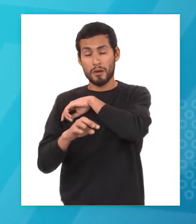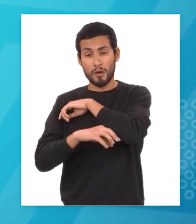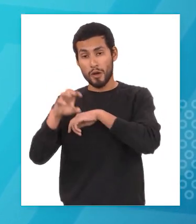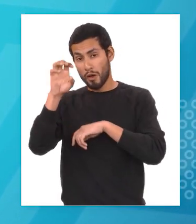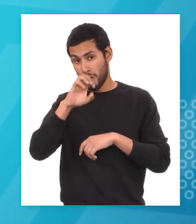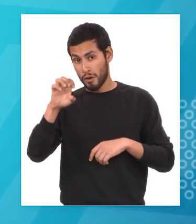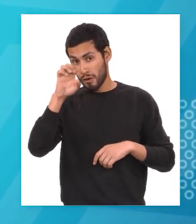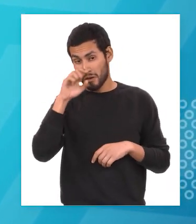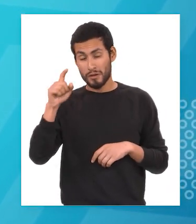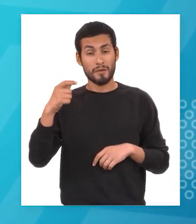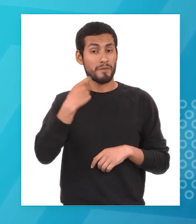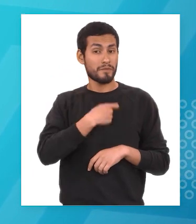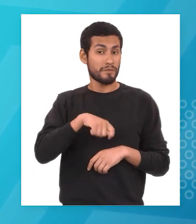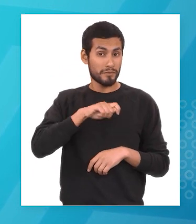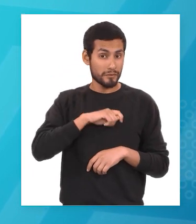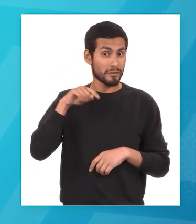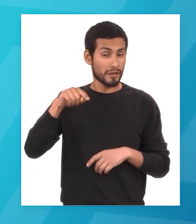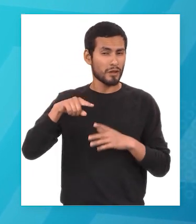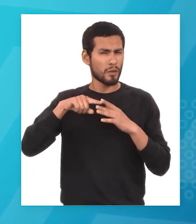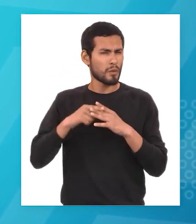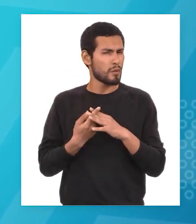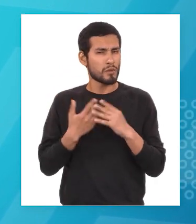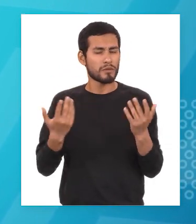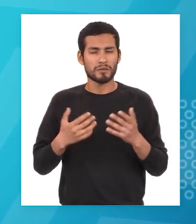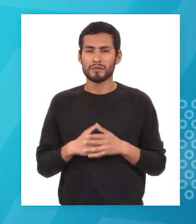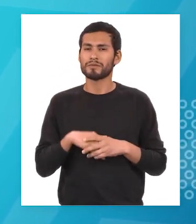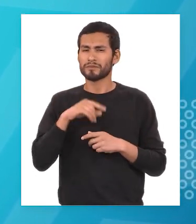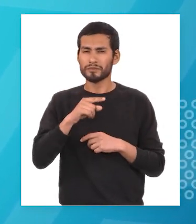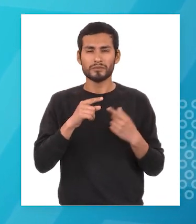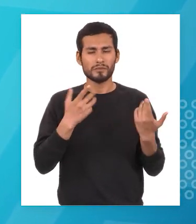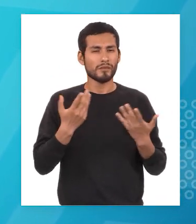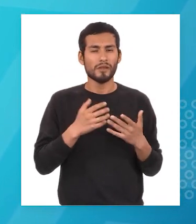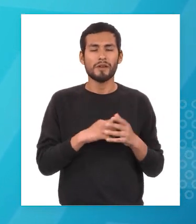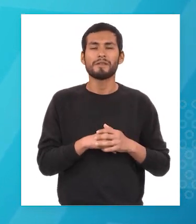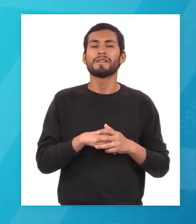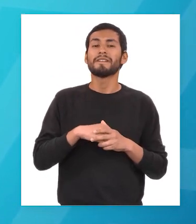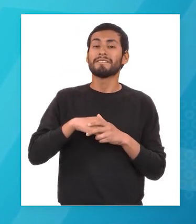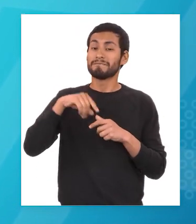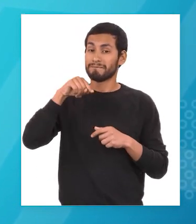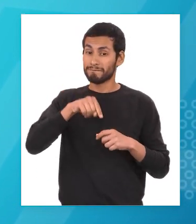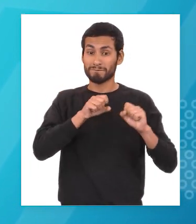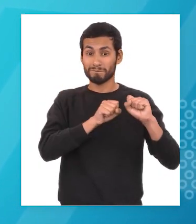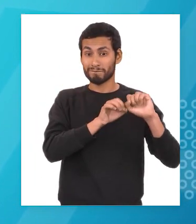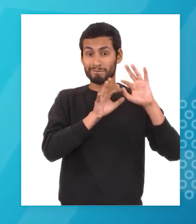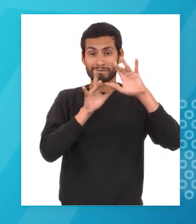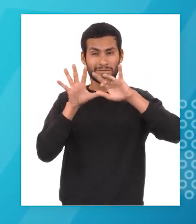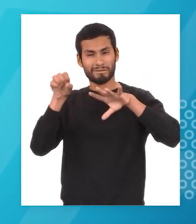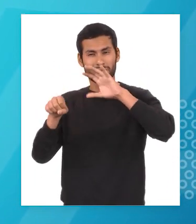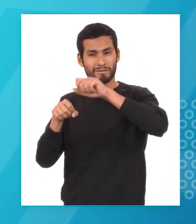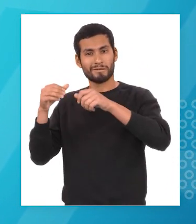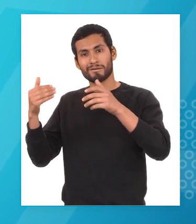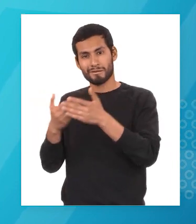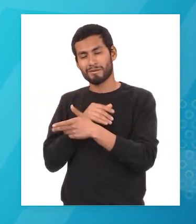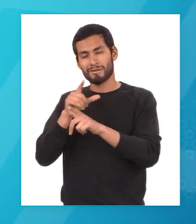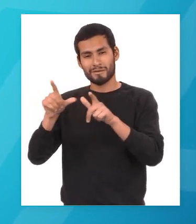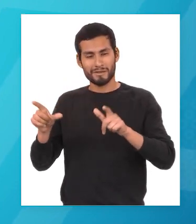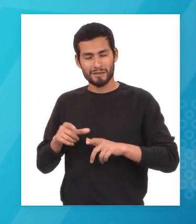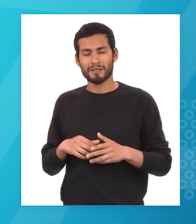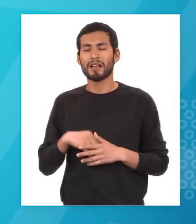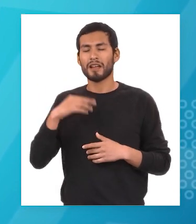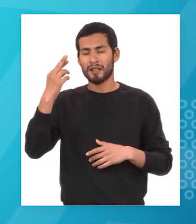europeos sobre todo españa inicien un proceso de colonización en este nuevo continente